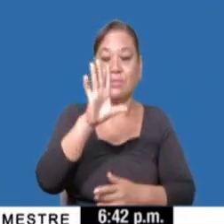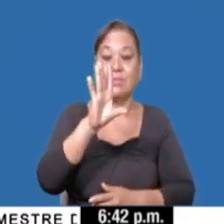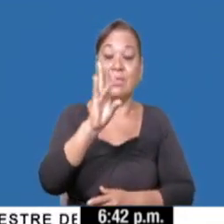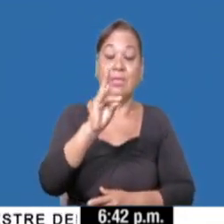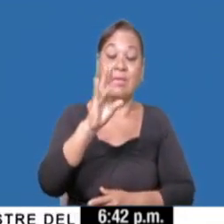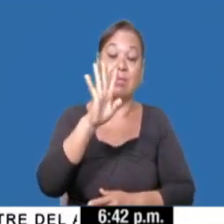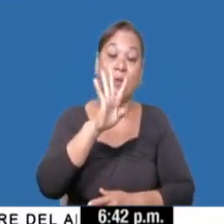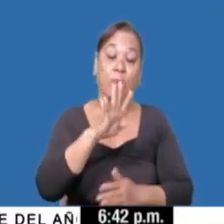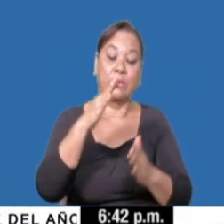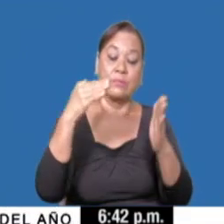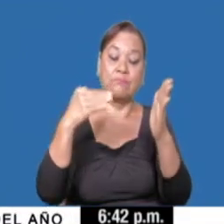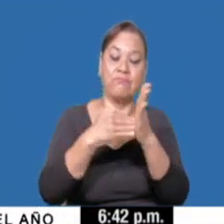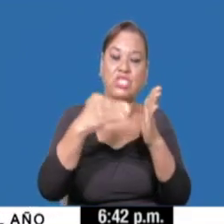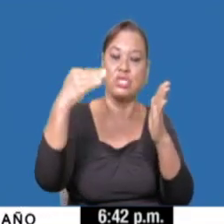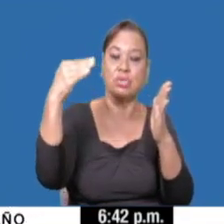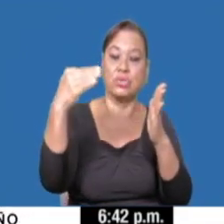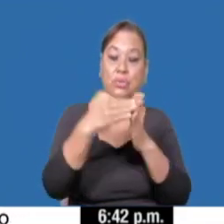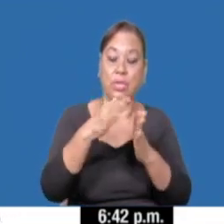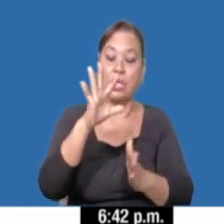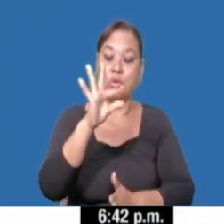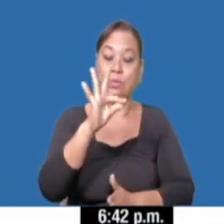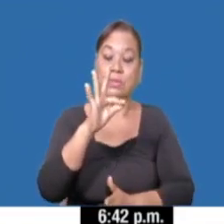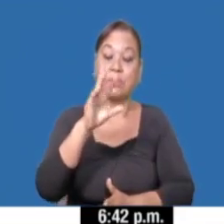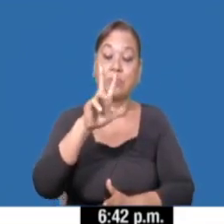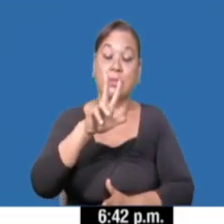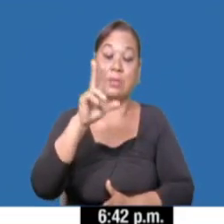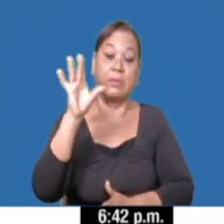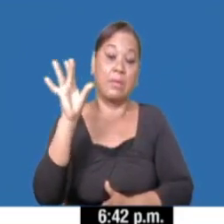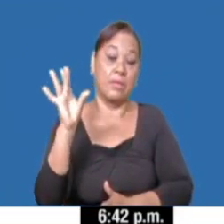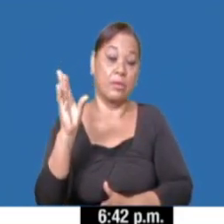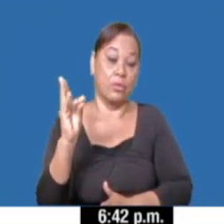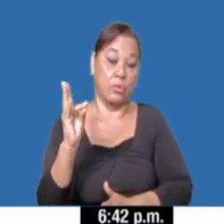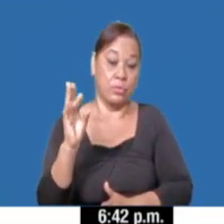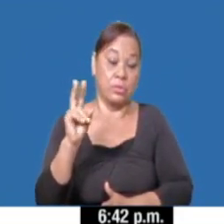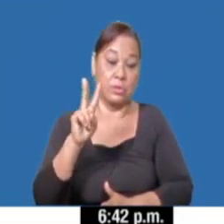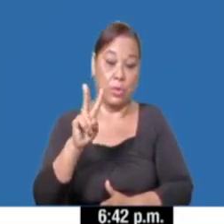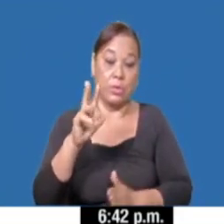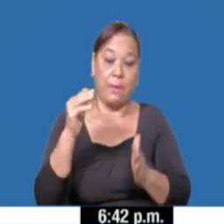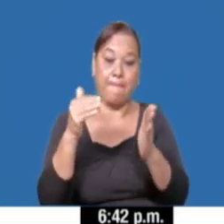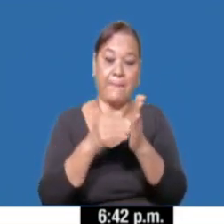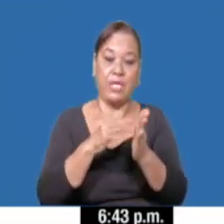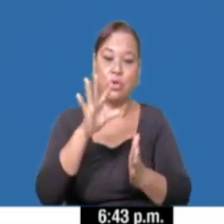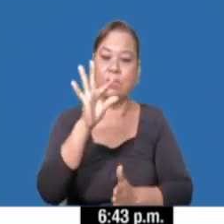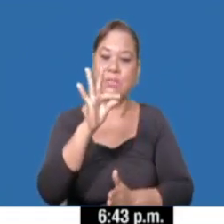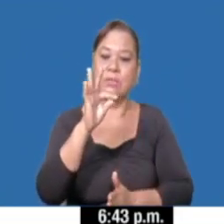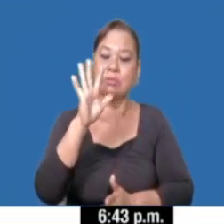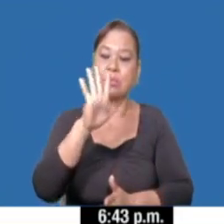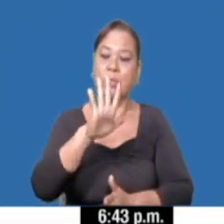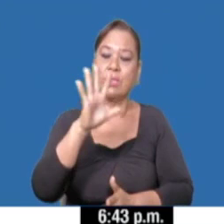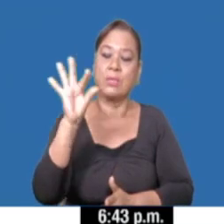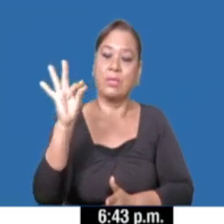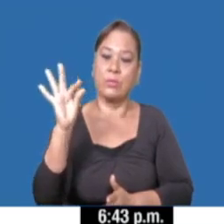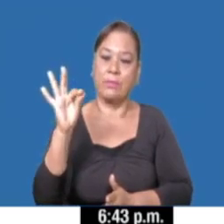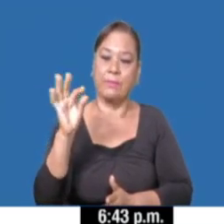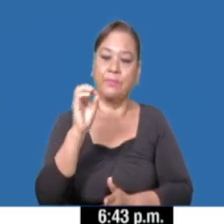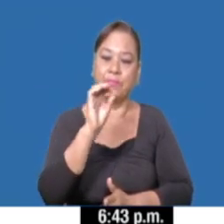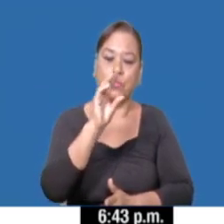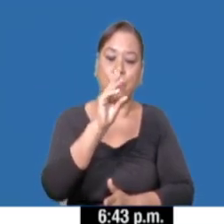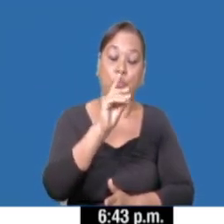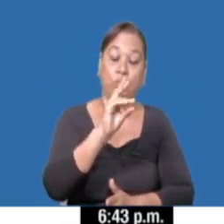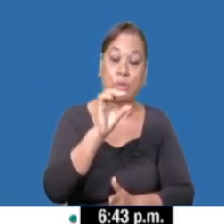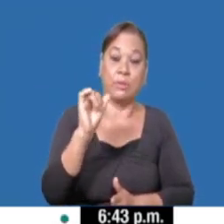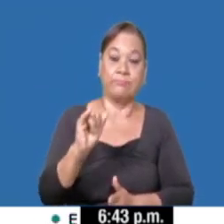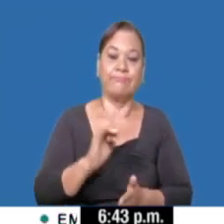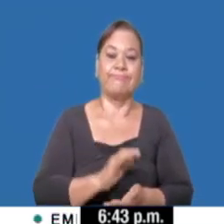.932.959, lo que representa el 56.8%.